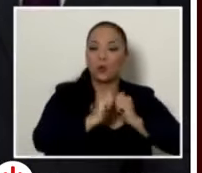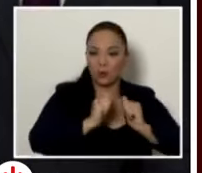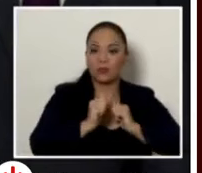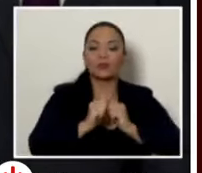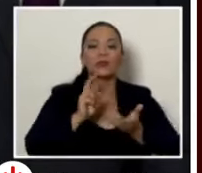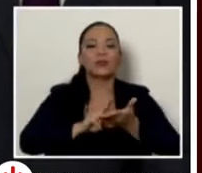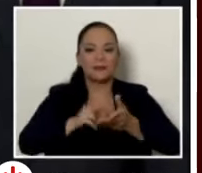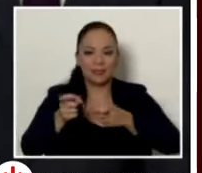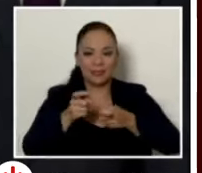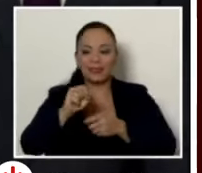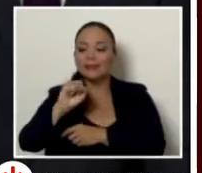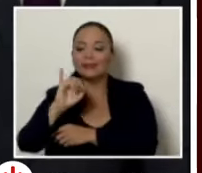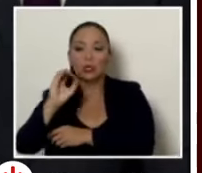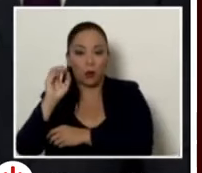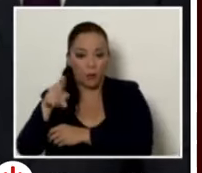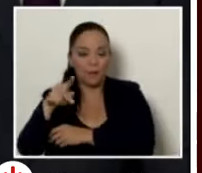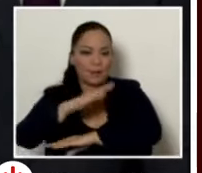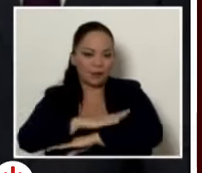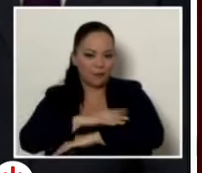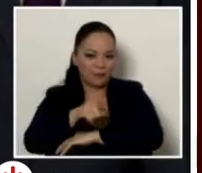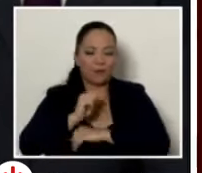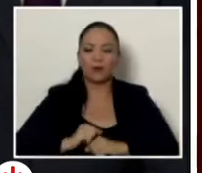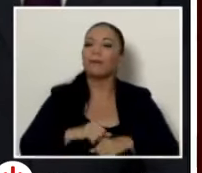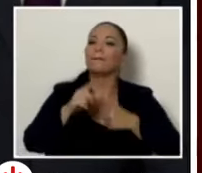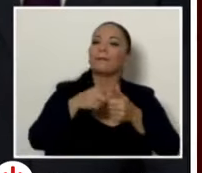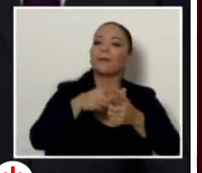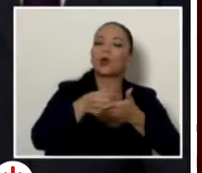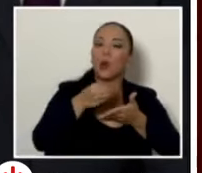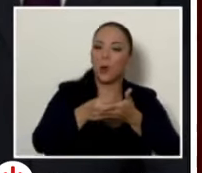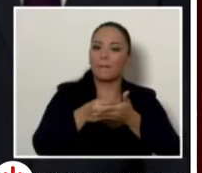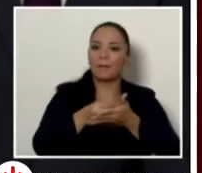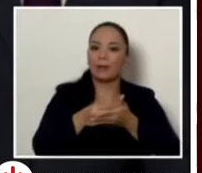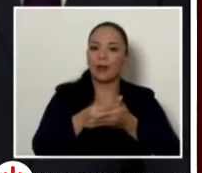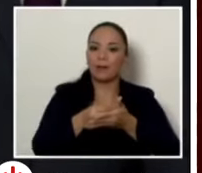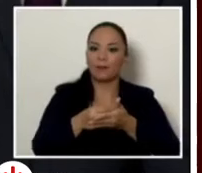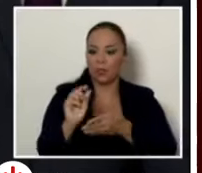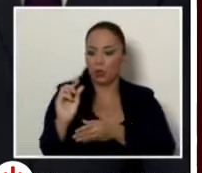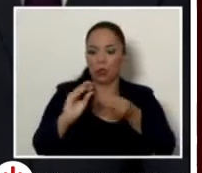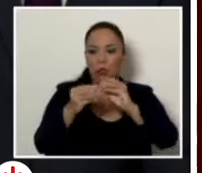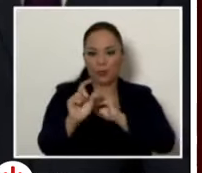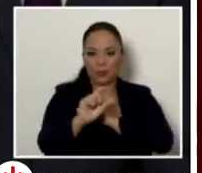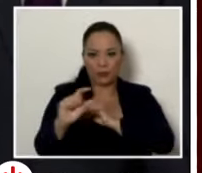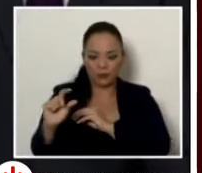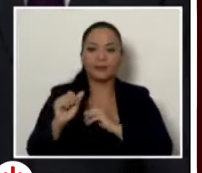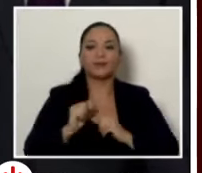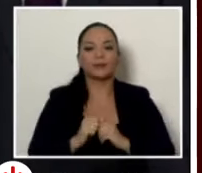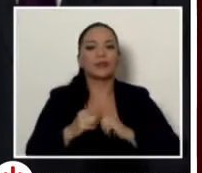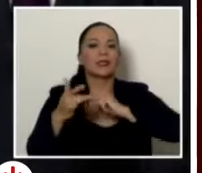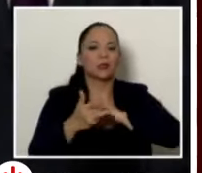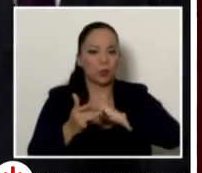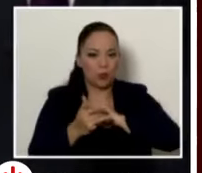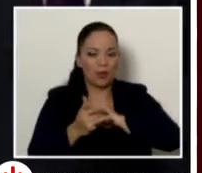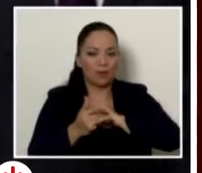administrativa a través del SICOP. Primero será la compra de las etiquetas, o sea, la adquisición de la tecnología de